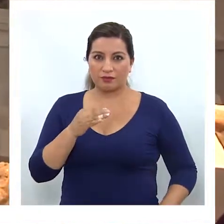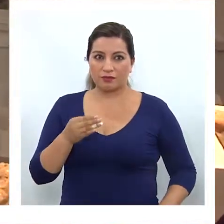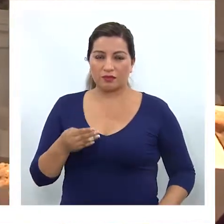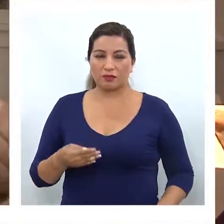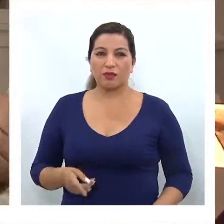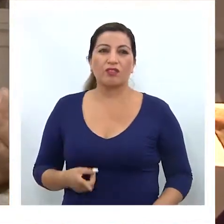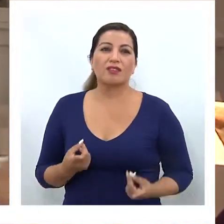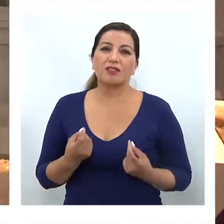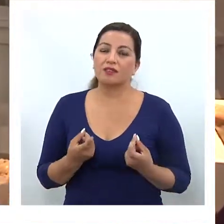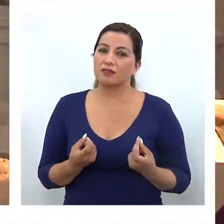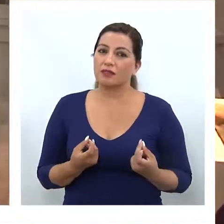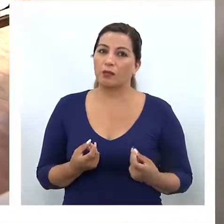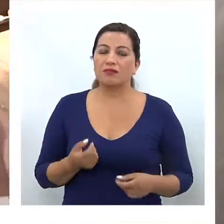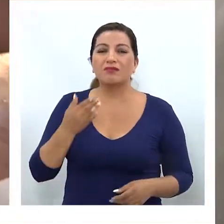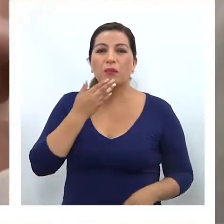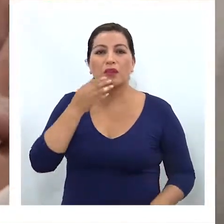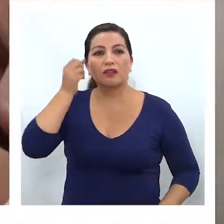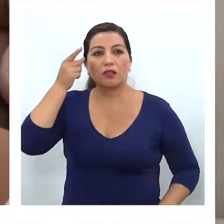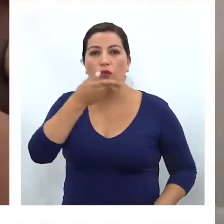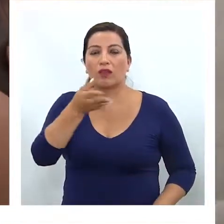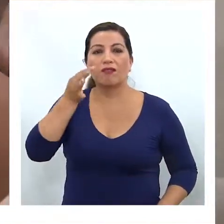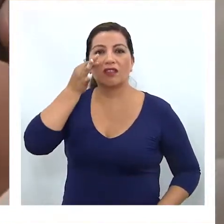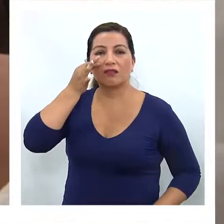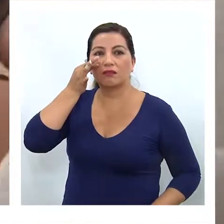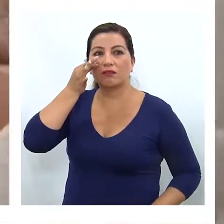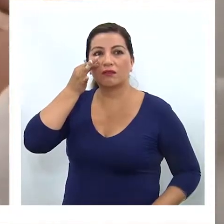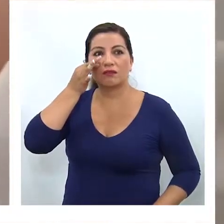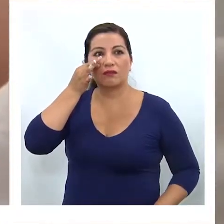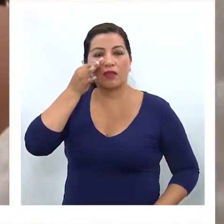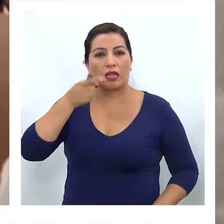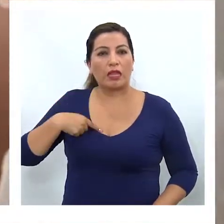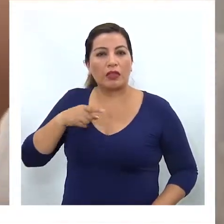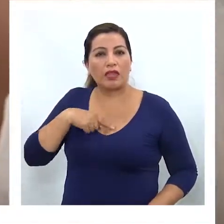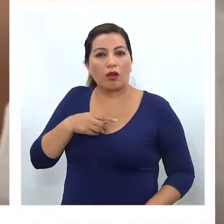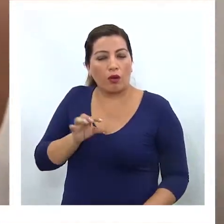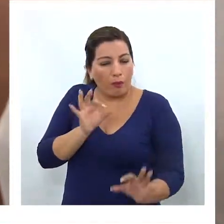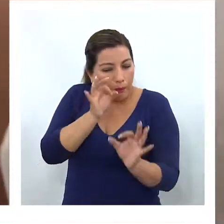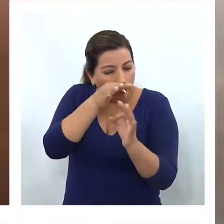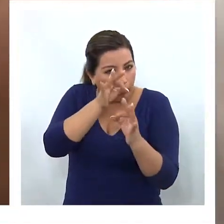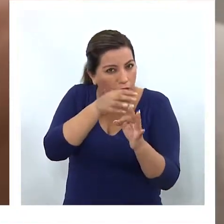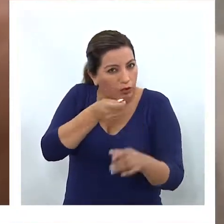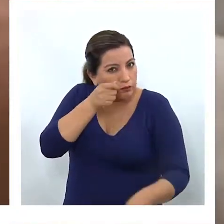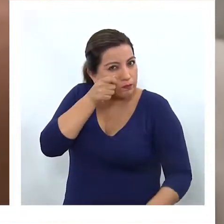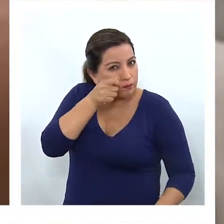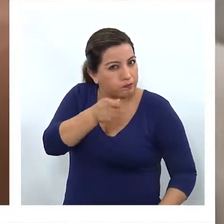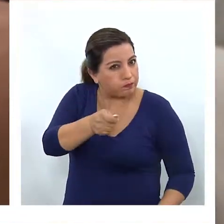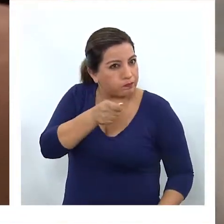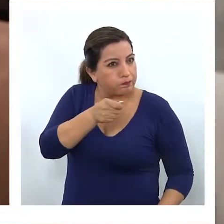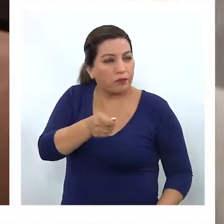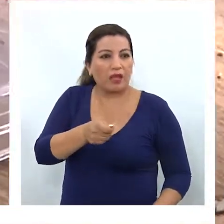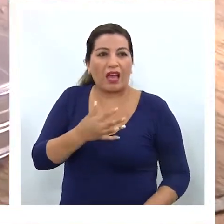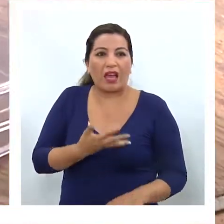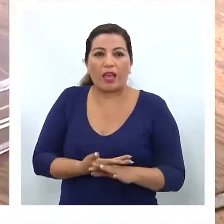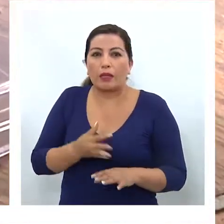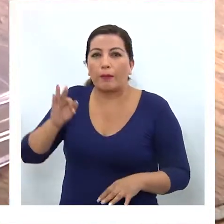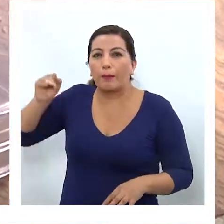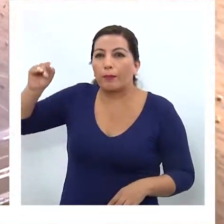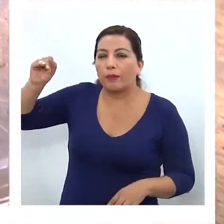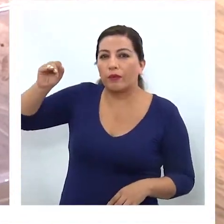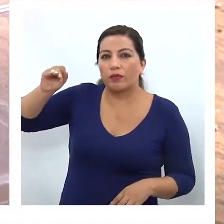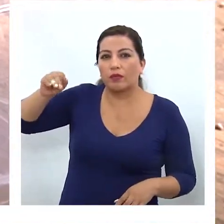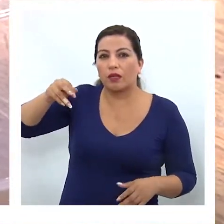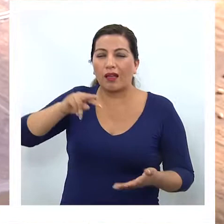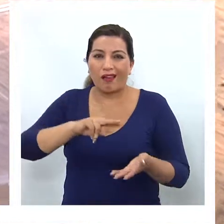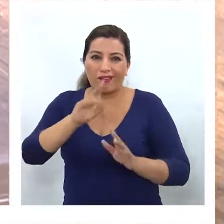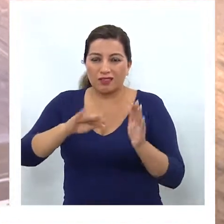para mejorarlo, pero para mejorarlo necesitamos entenderlo. Por eso ustedes vieron que estábamos con microscopio, identificando qué especies de